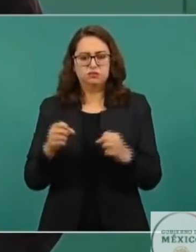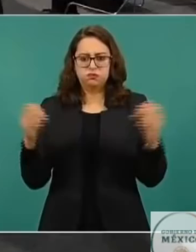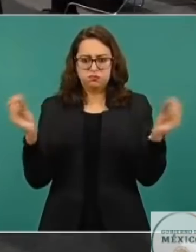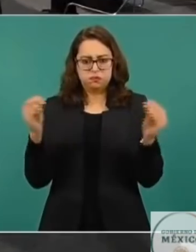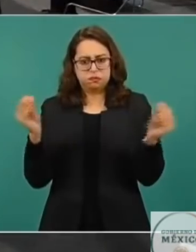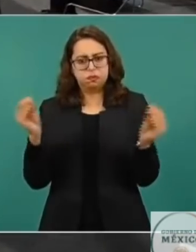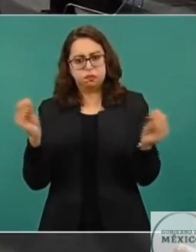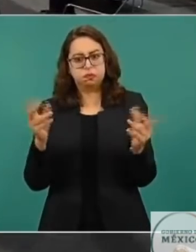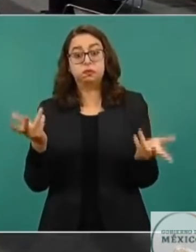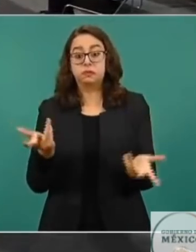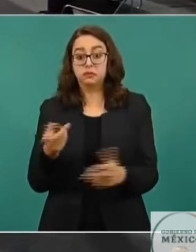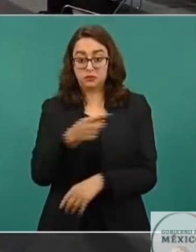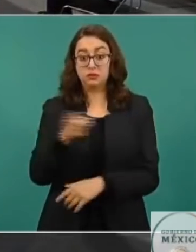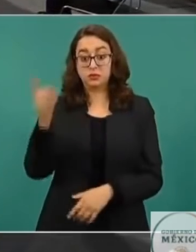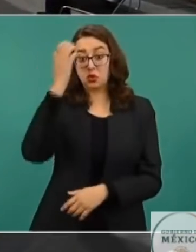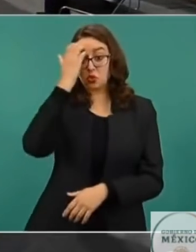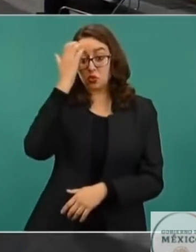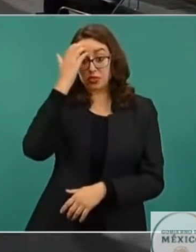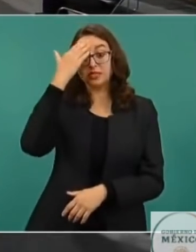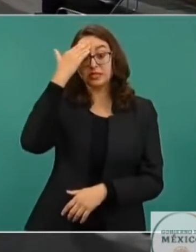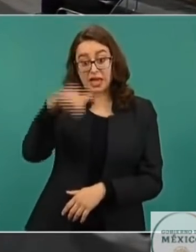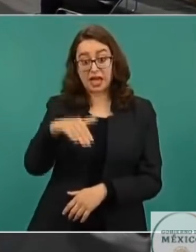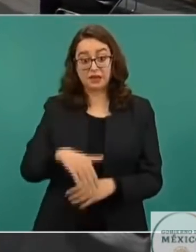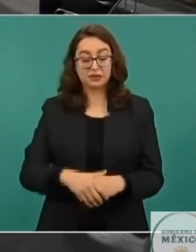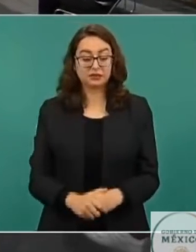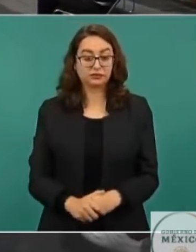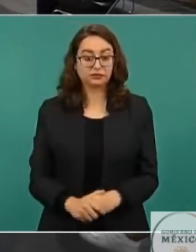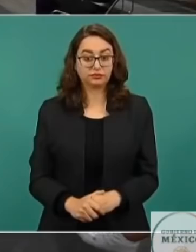Saben ustedes cómo son estas cosas, ¿no? Es como